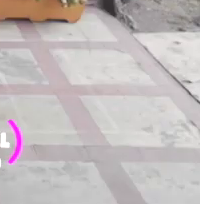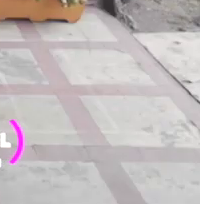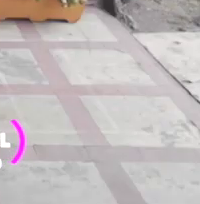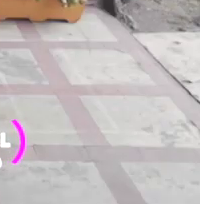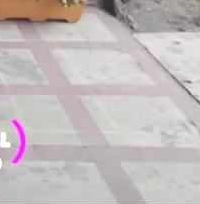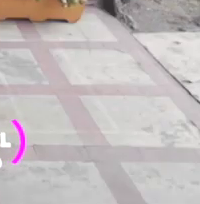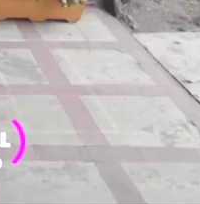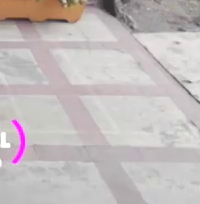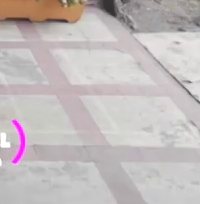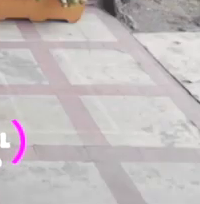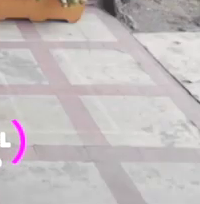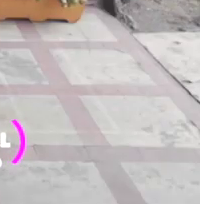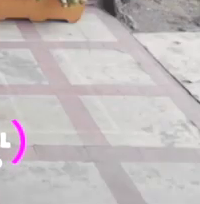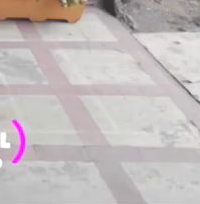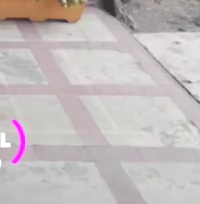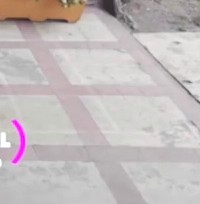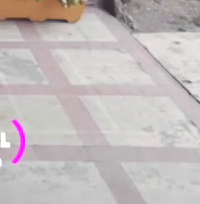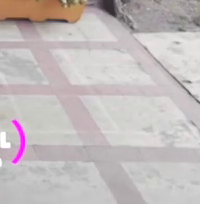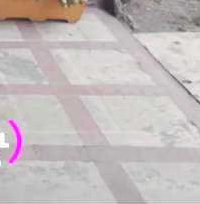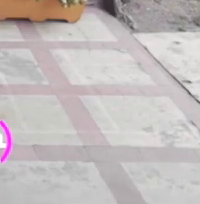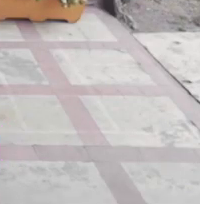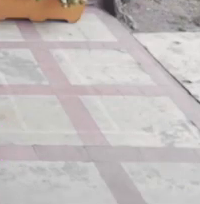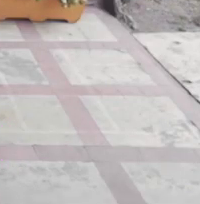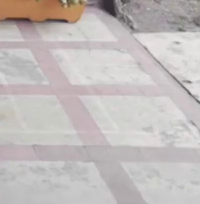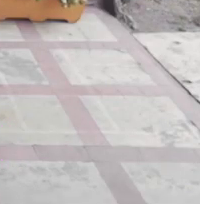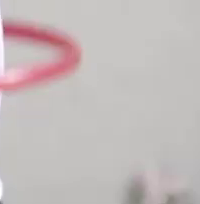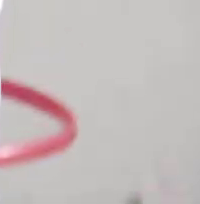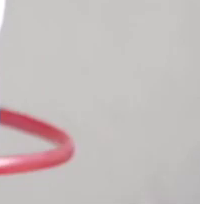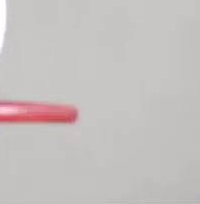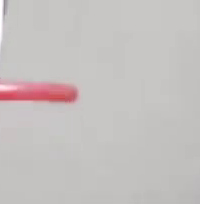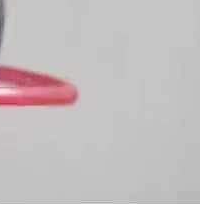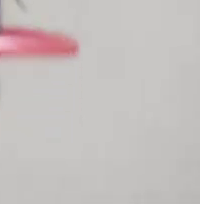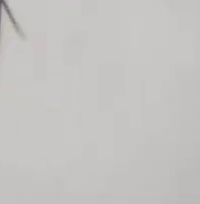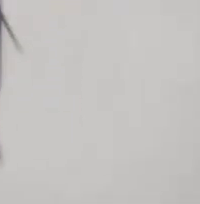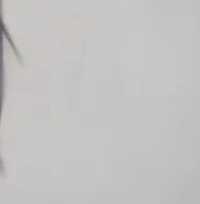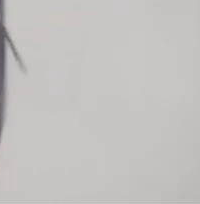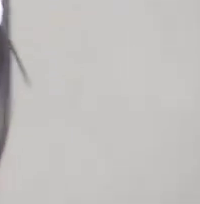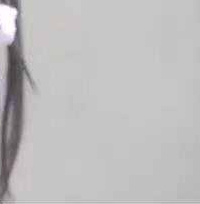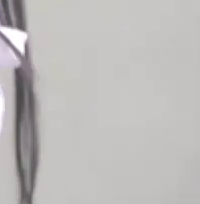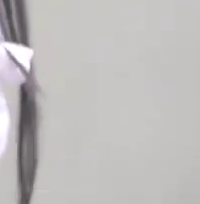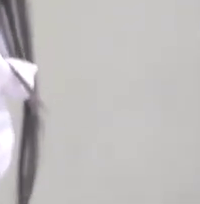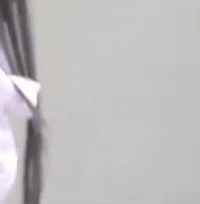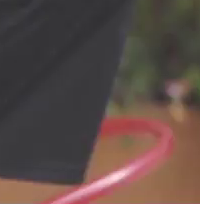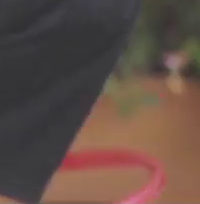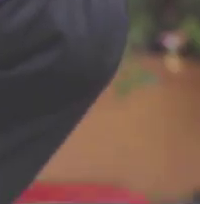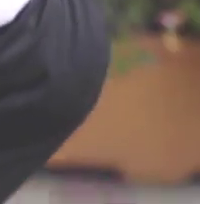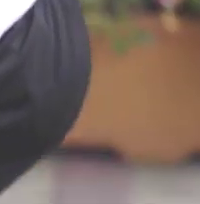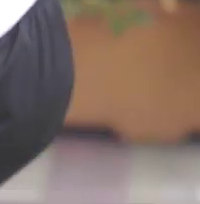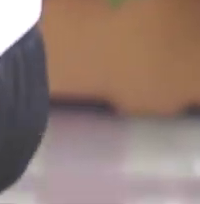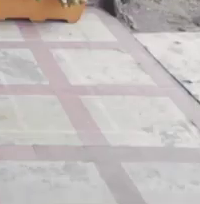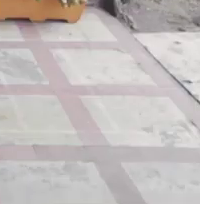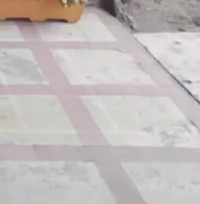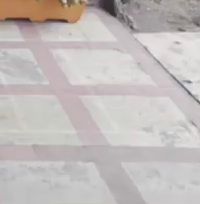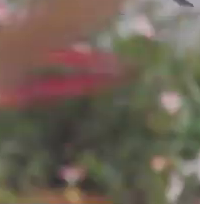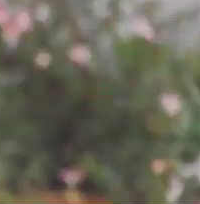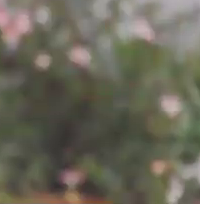a pedalear